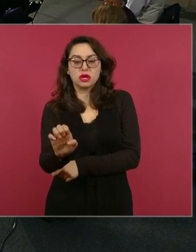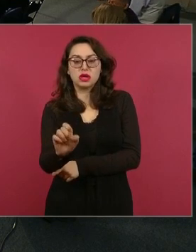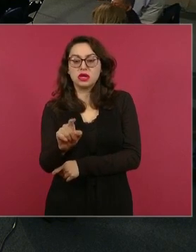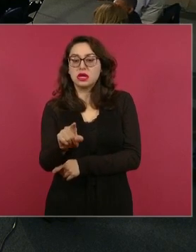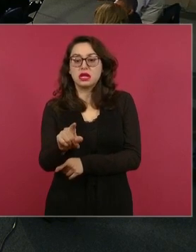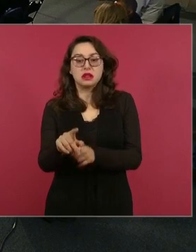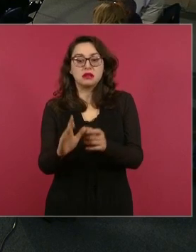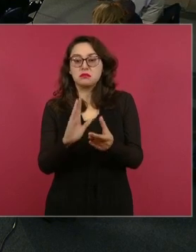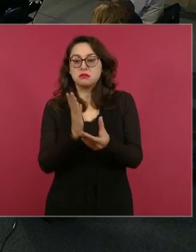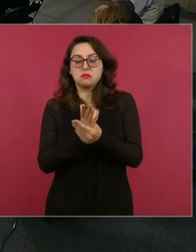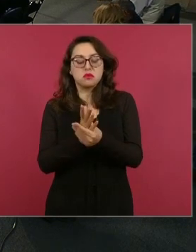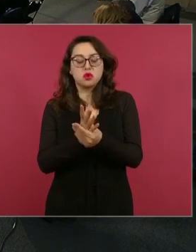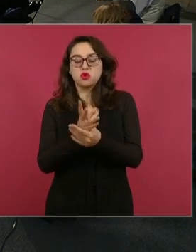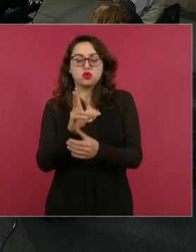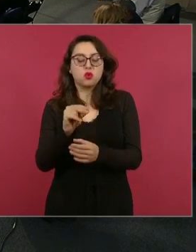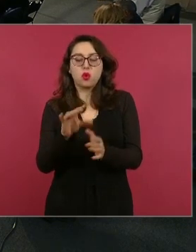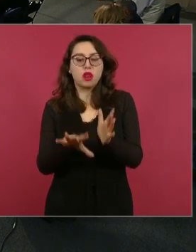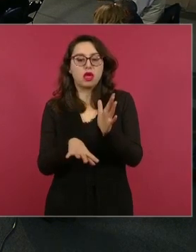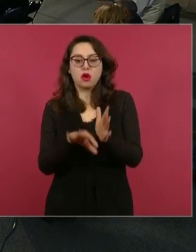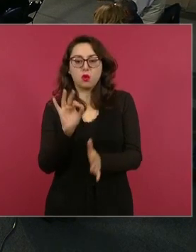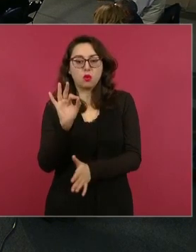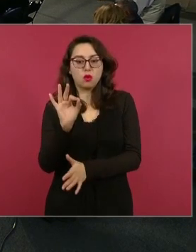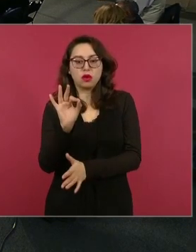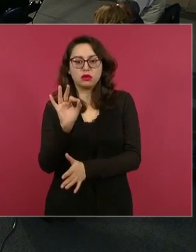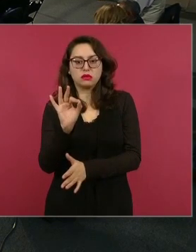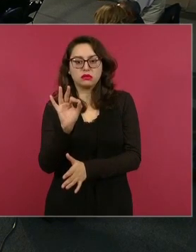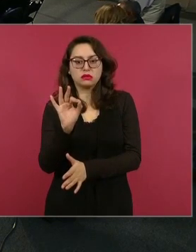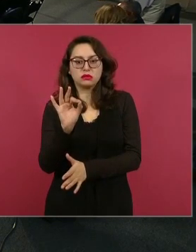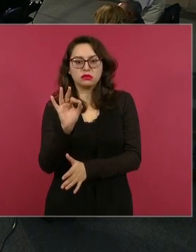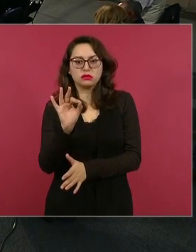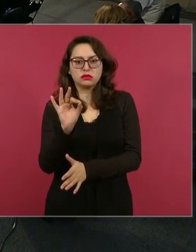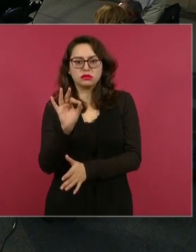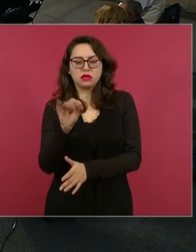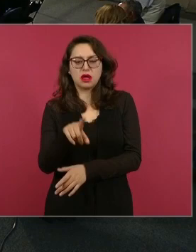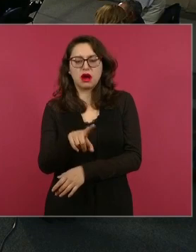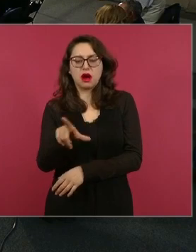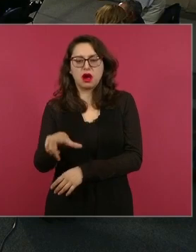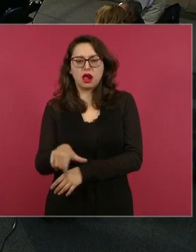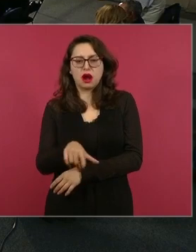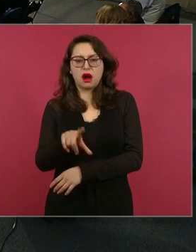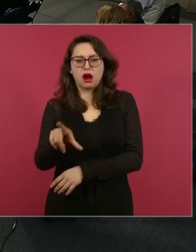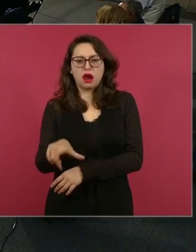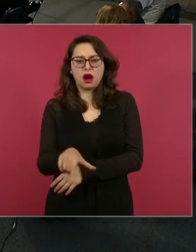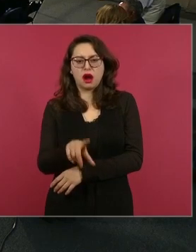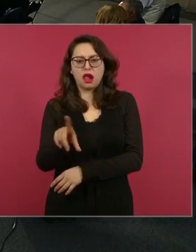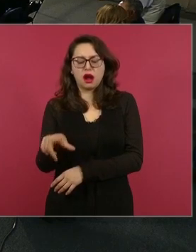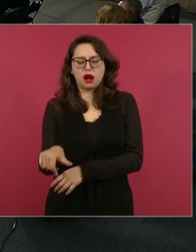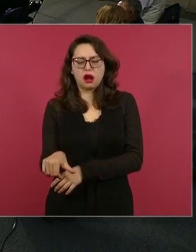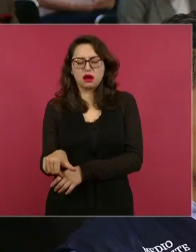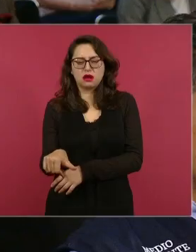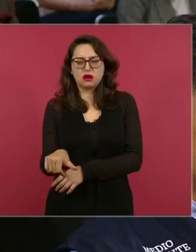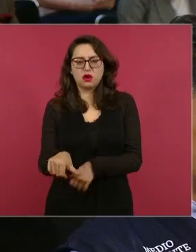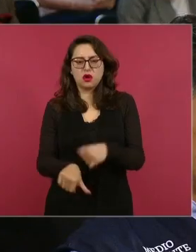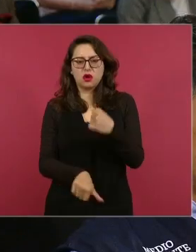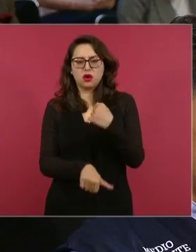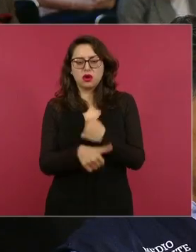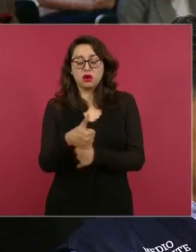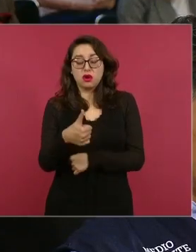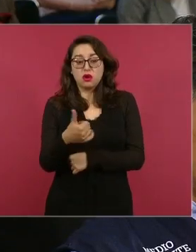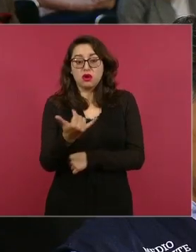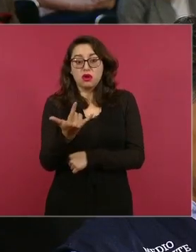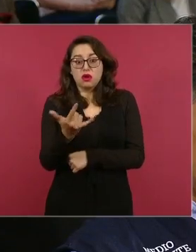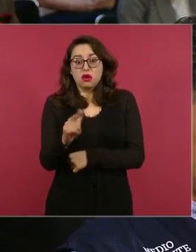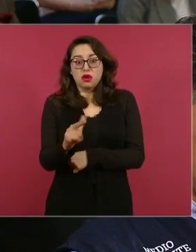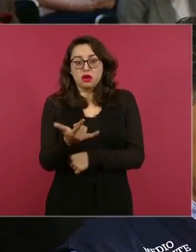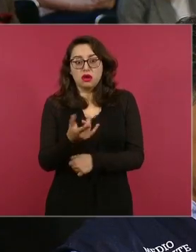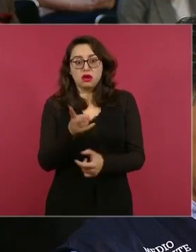cuenta la carpeta mencionada tan largas al asunto señor presidente por otra parte el once de julio de